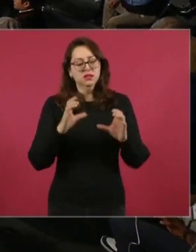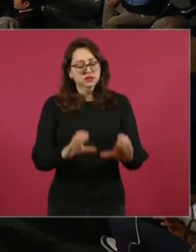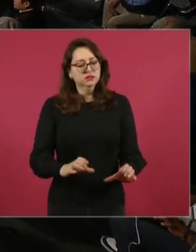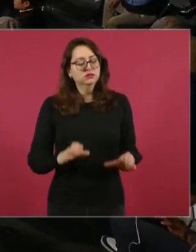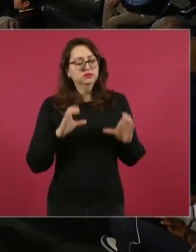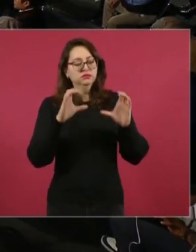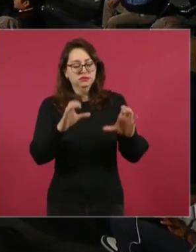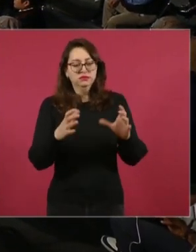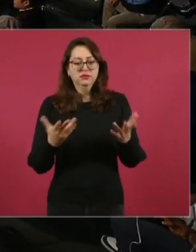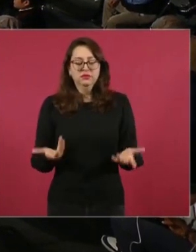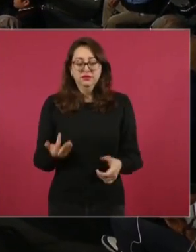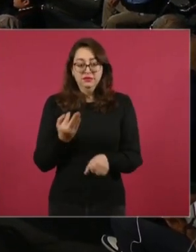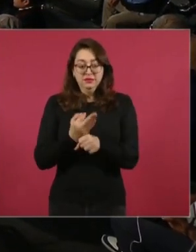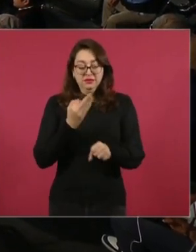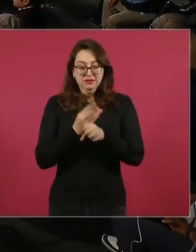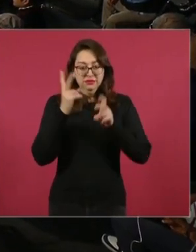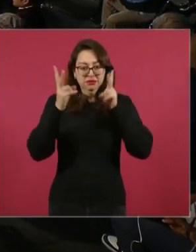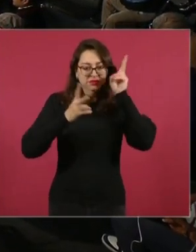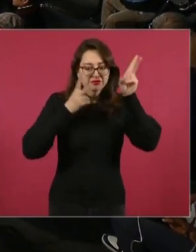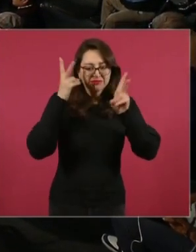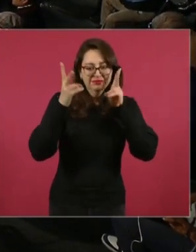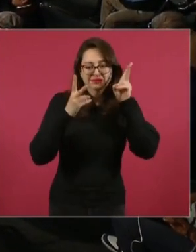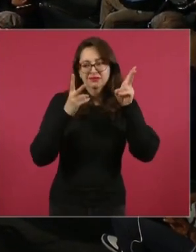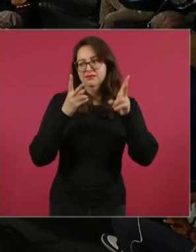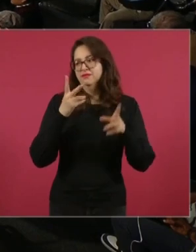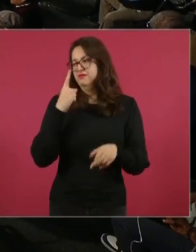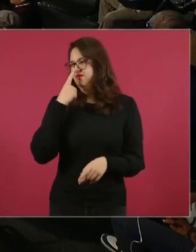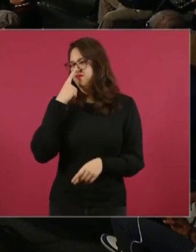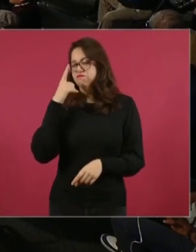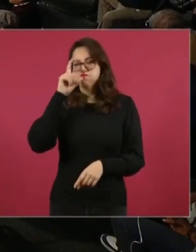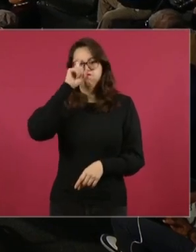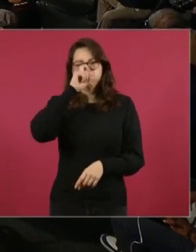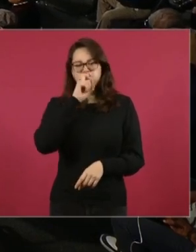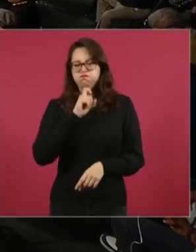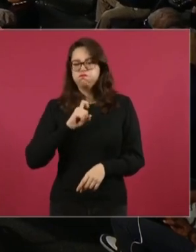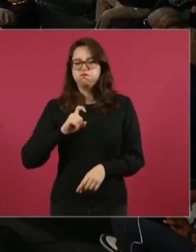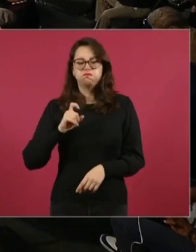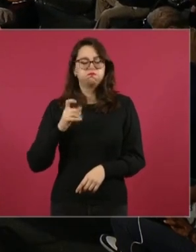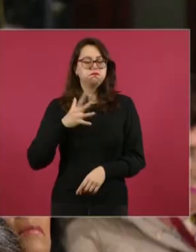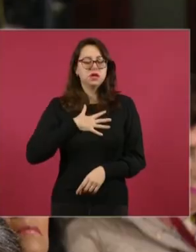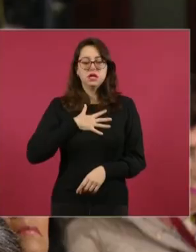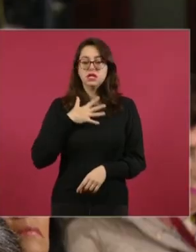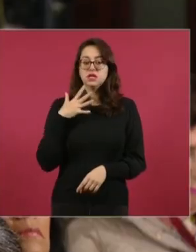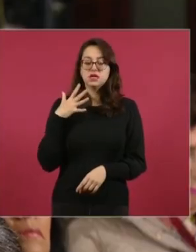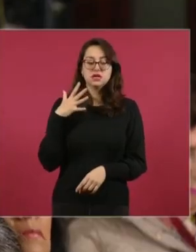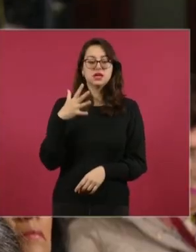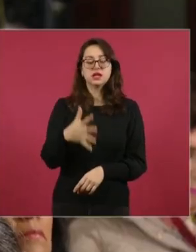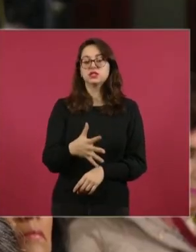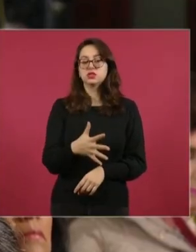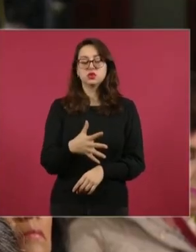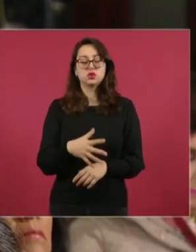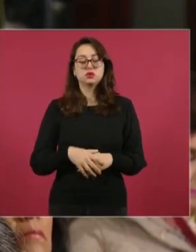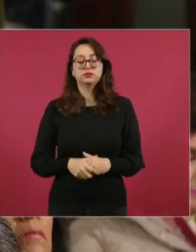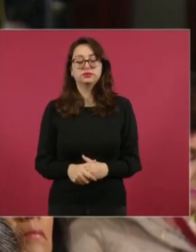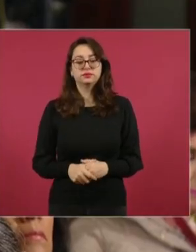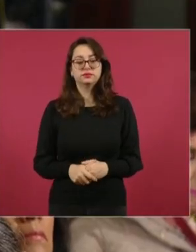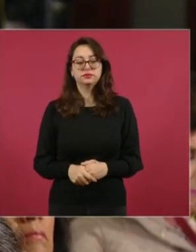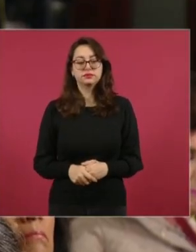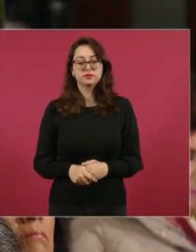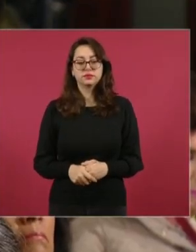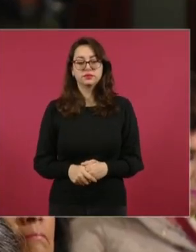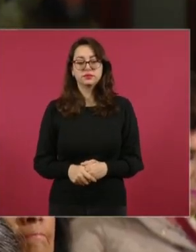visitar Ensenada en este momento es, sin exagerar, respirar residuos metabólicos del organismo humano.